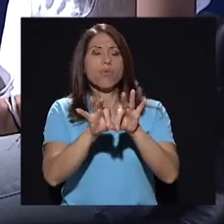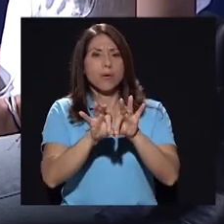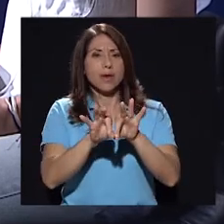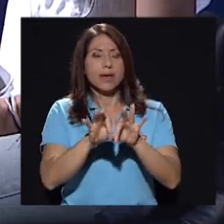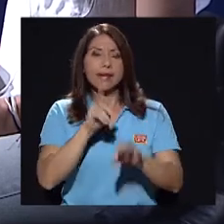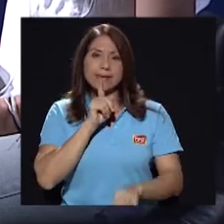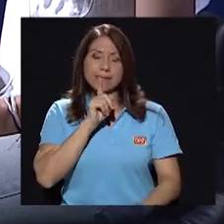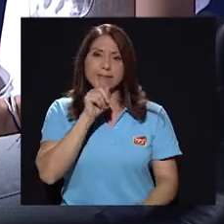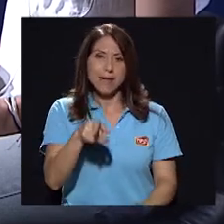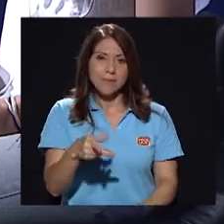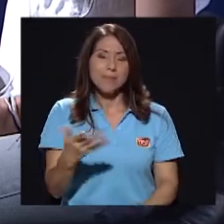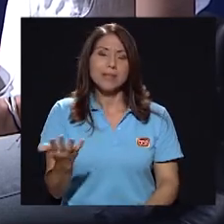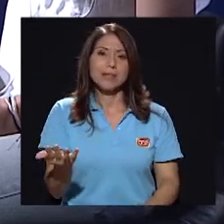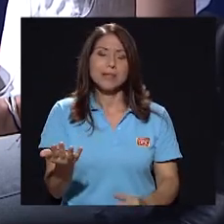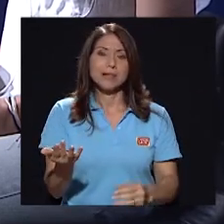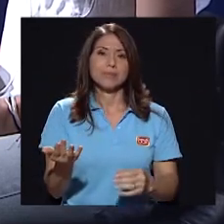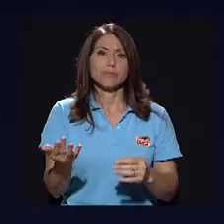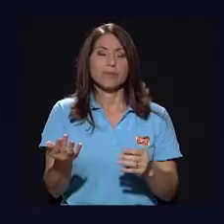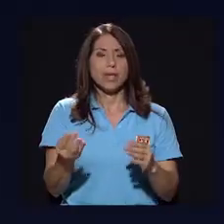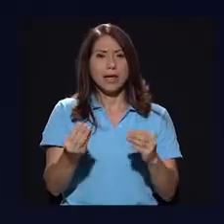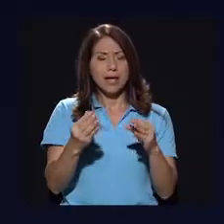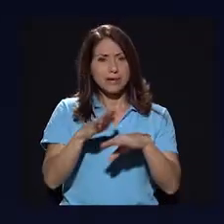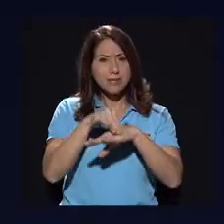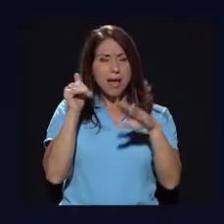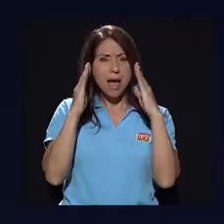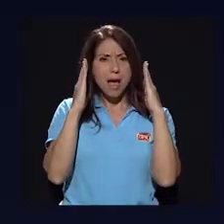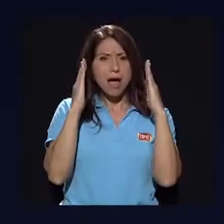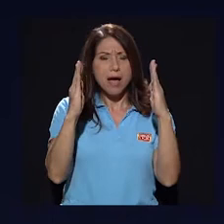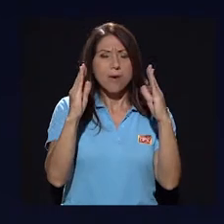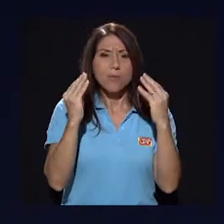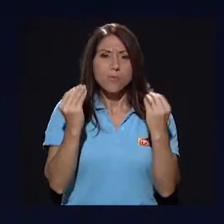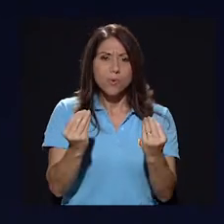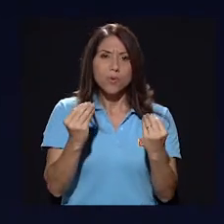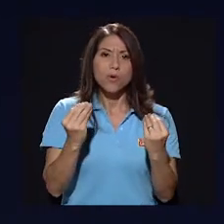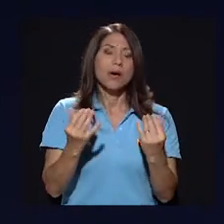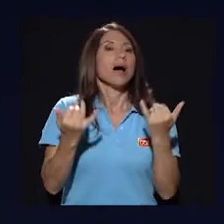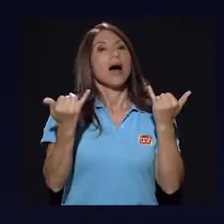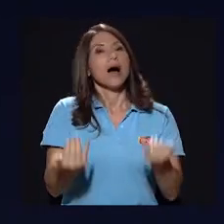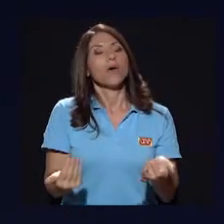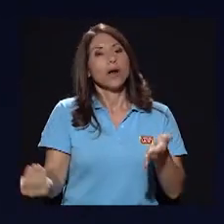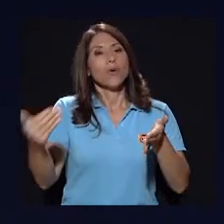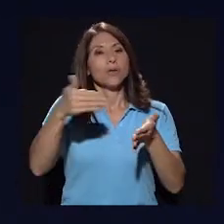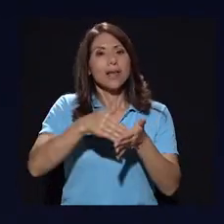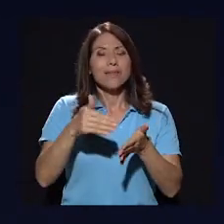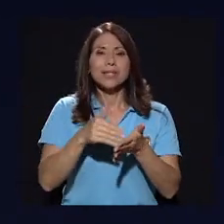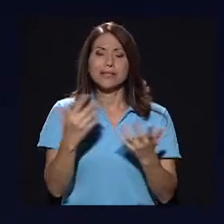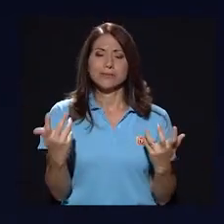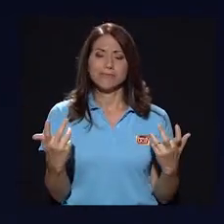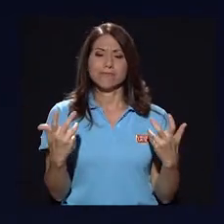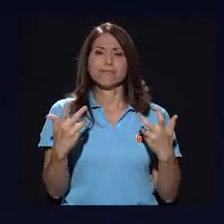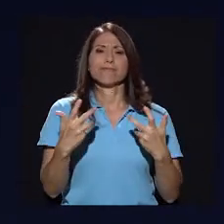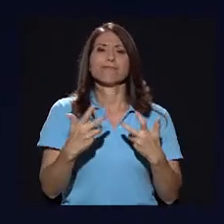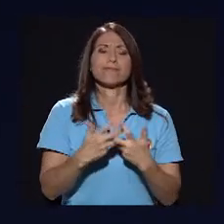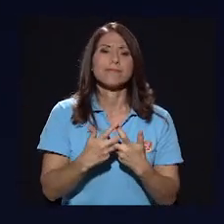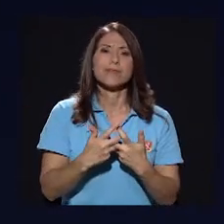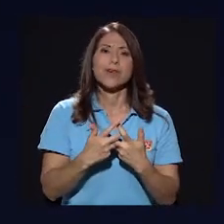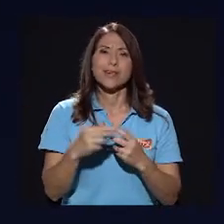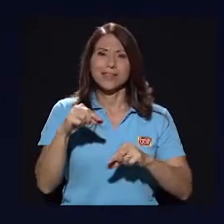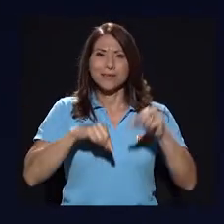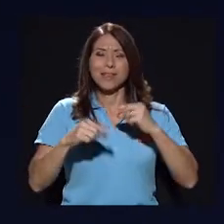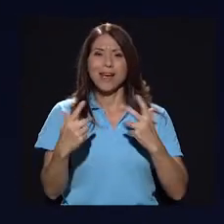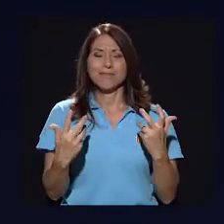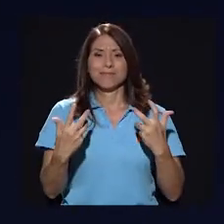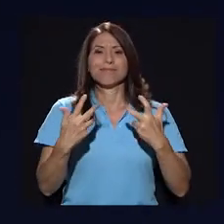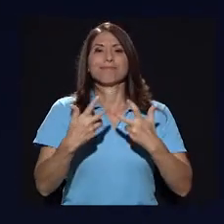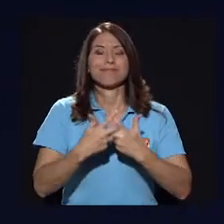que realmente generó mucha atención. Y ahora otra vez vuelven a tener esa química que también